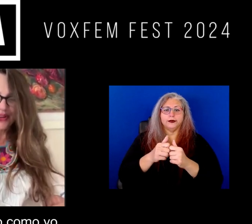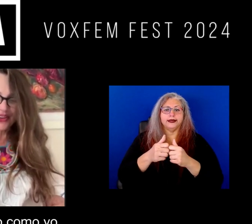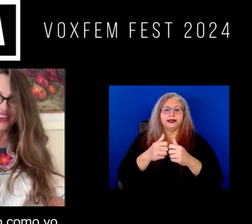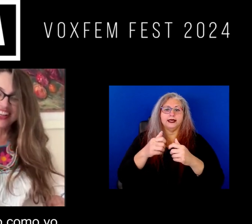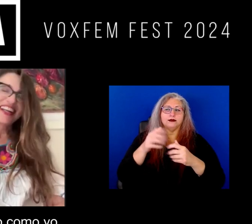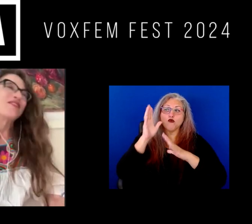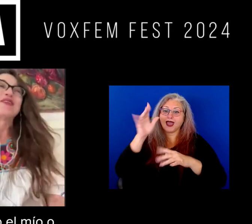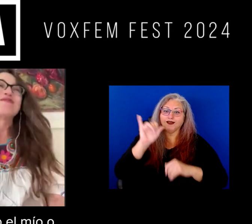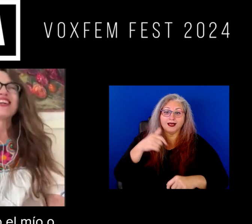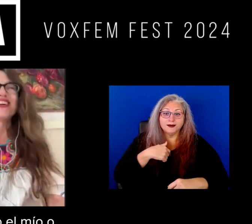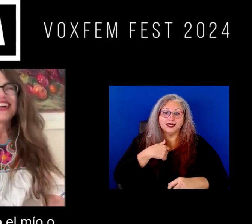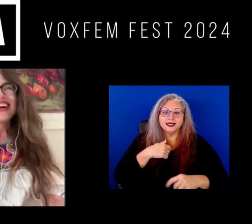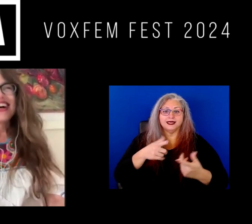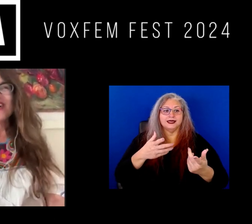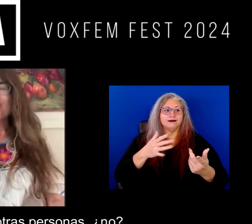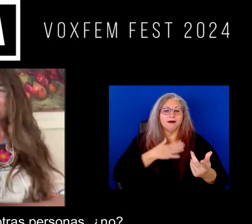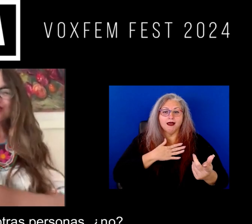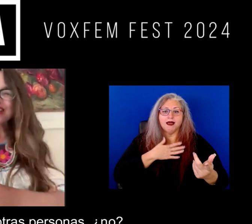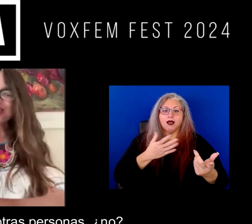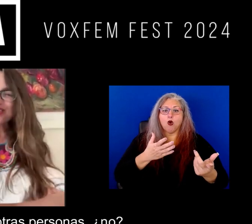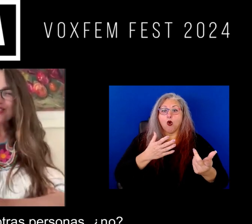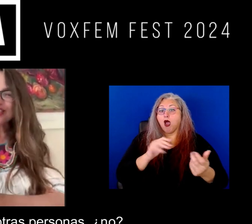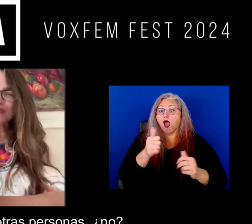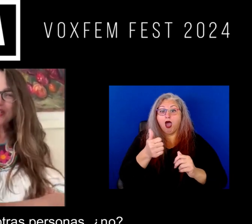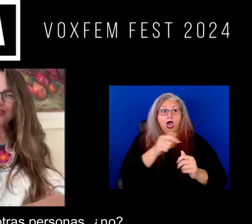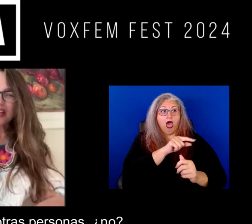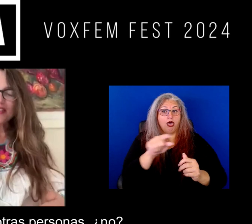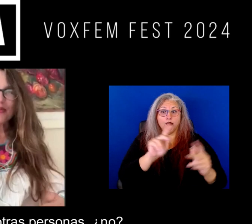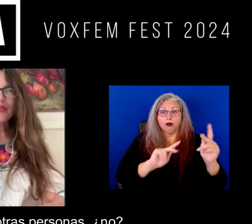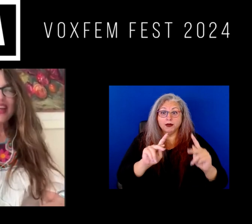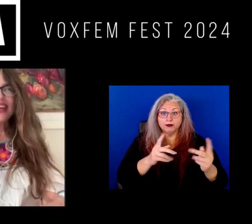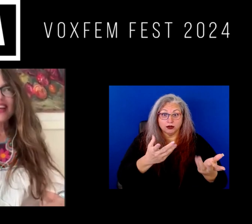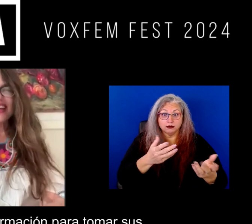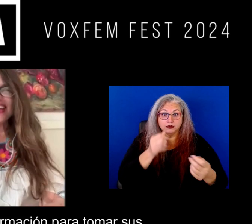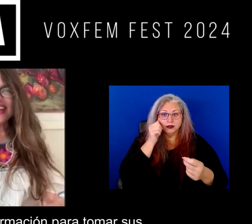abuelo como yo, como el mío, o de otras personas,